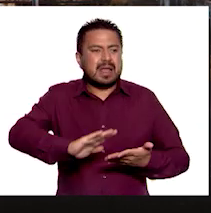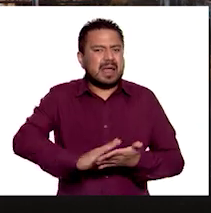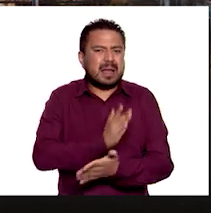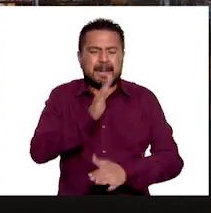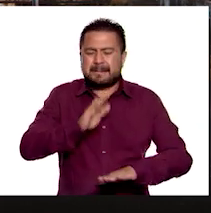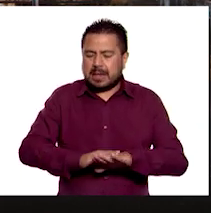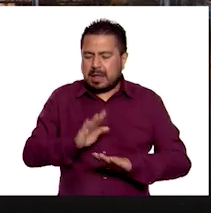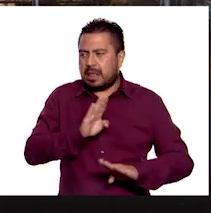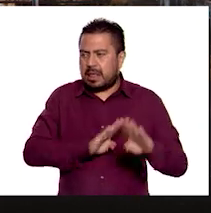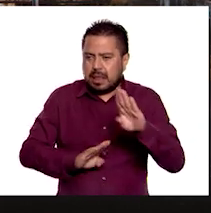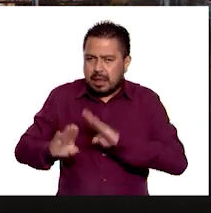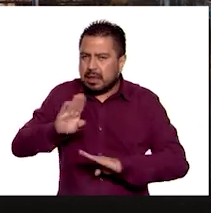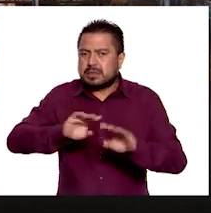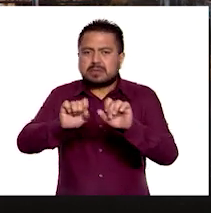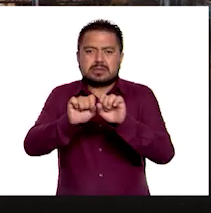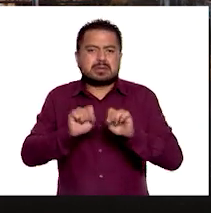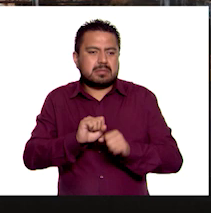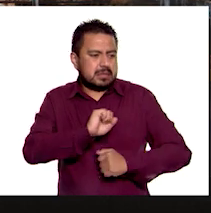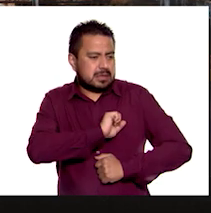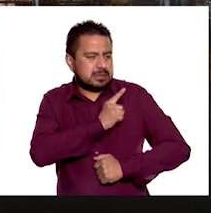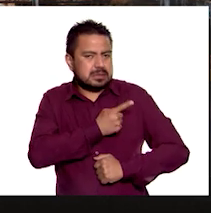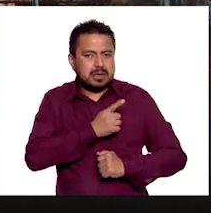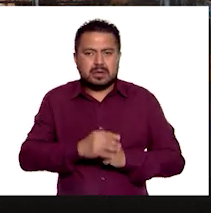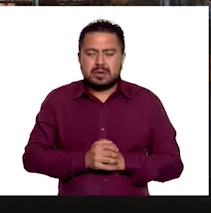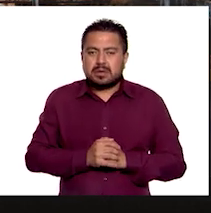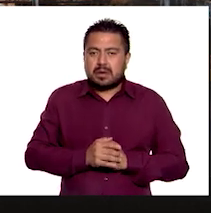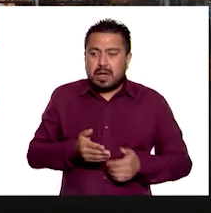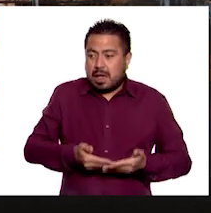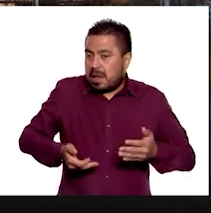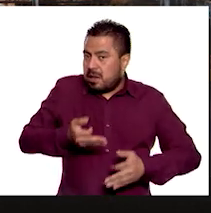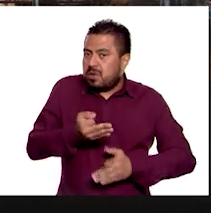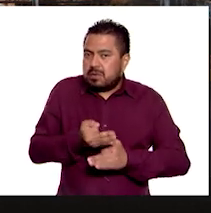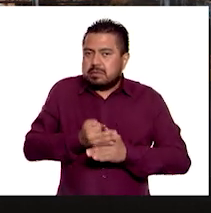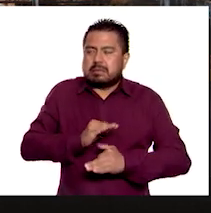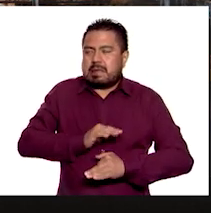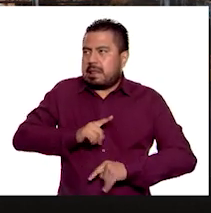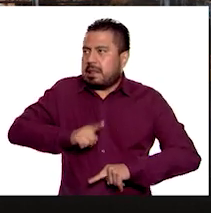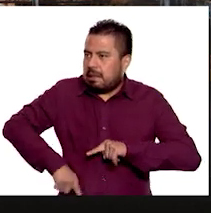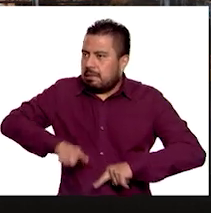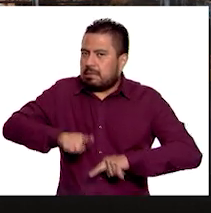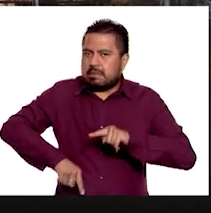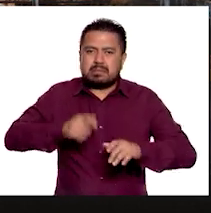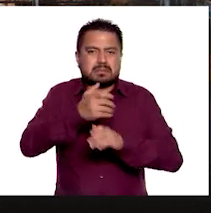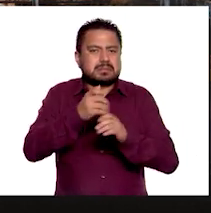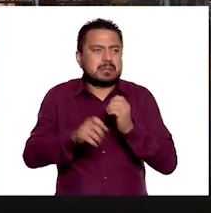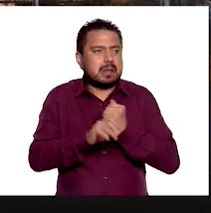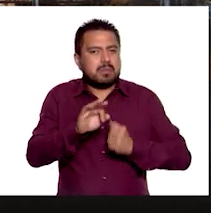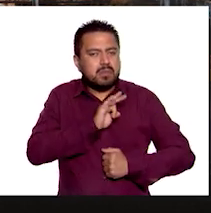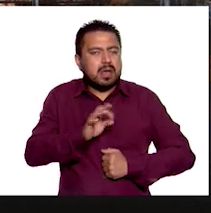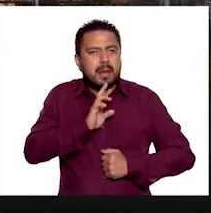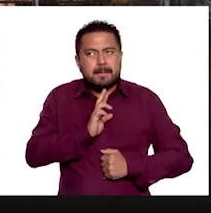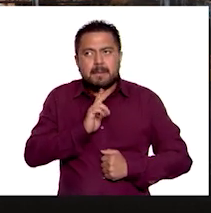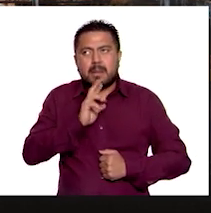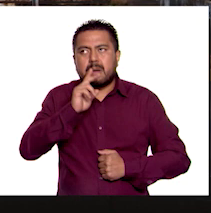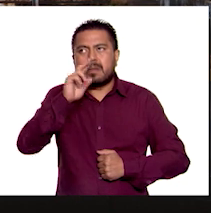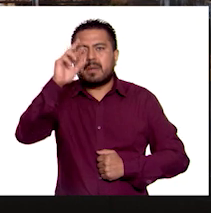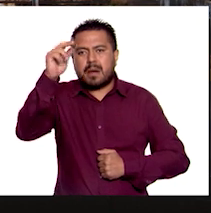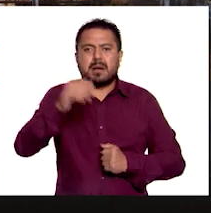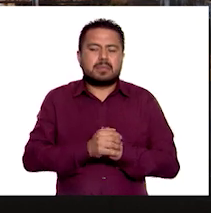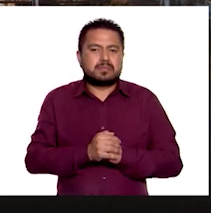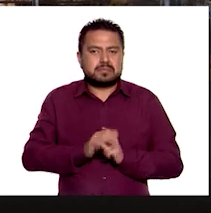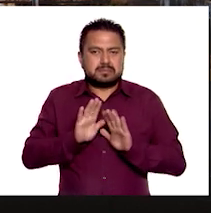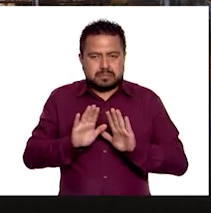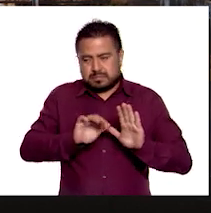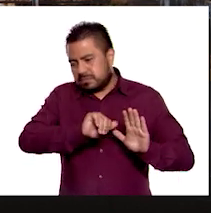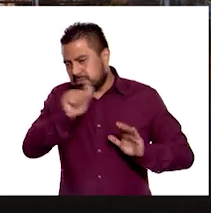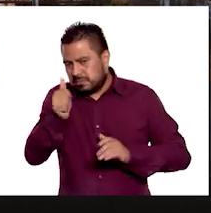graves carencias en su sistema de salud, lo que hasta ahora ha impedido que la situación mejore. Mira, por otra